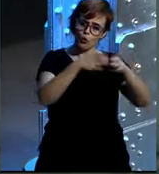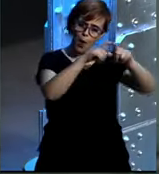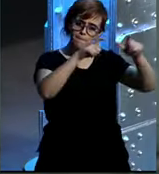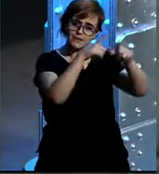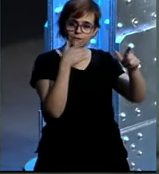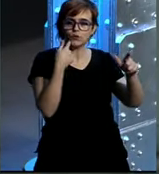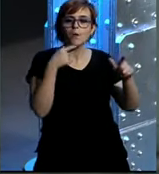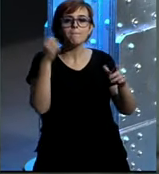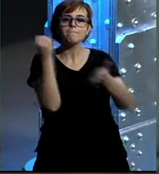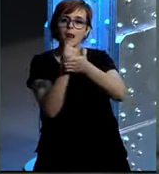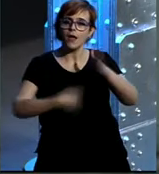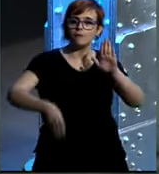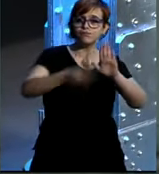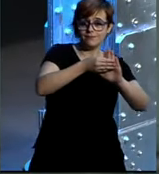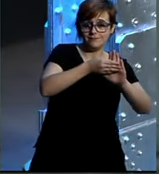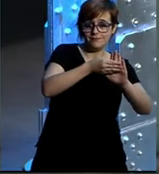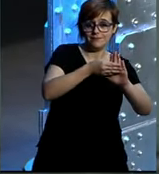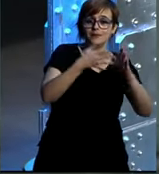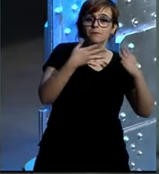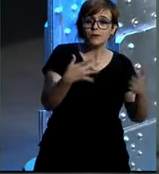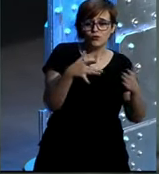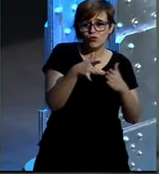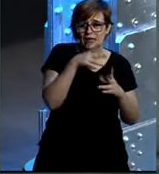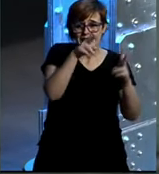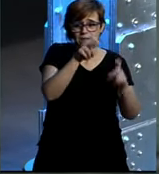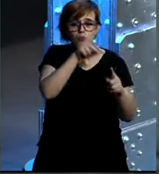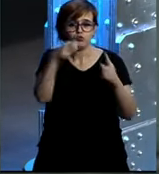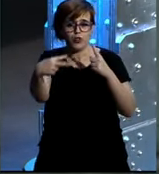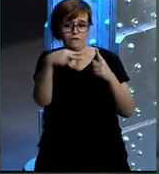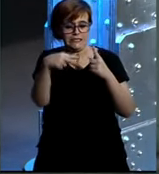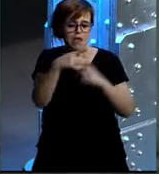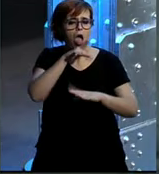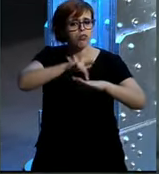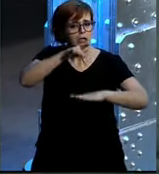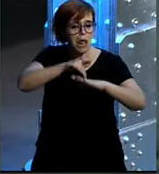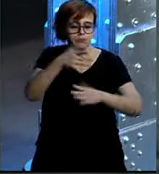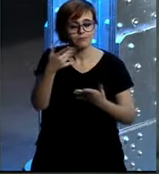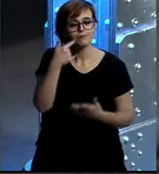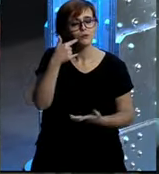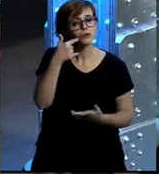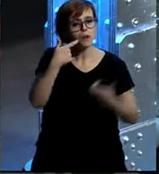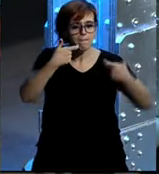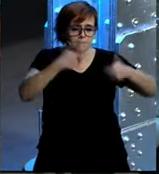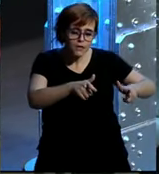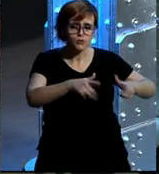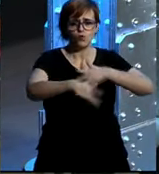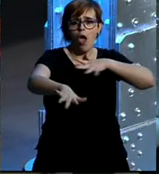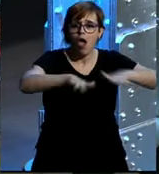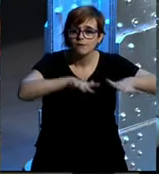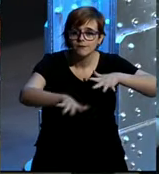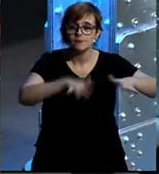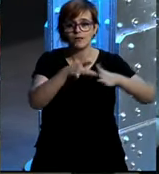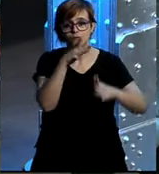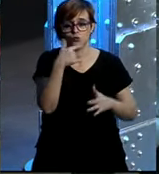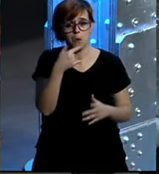represento, y que tendría muchísimas cosas que contaros desde el punto de vista digital, porque es una de las, digamos, más activas